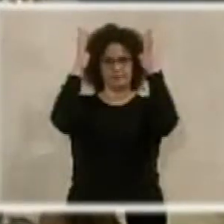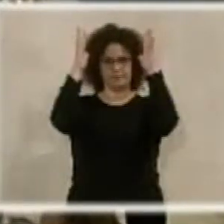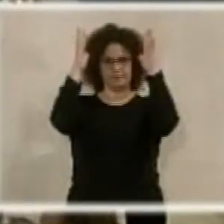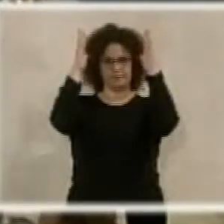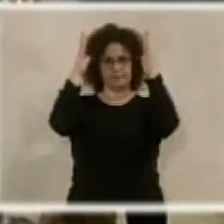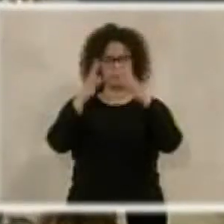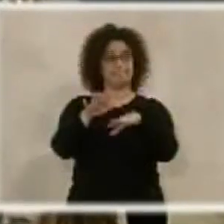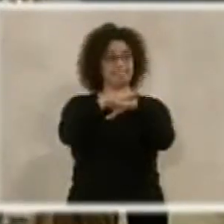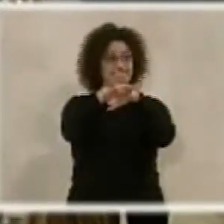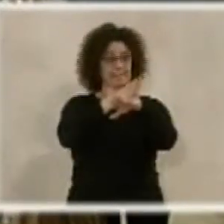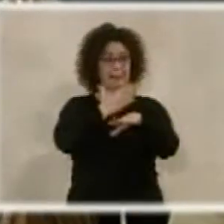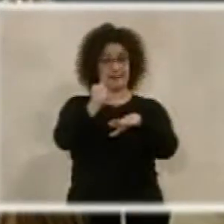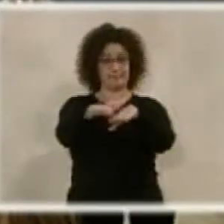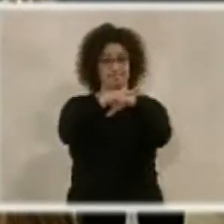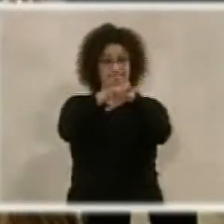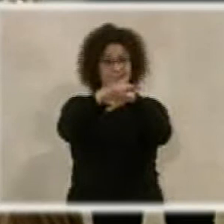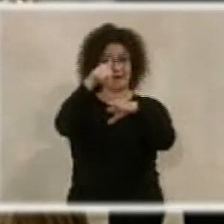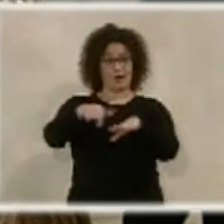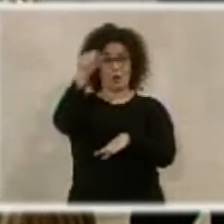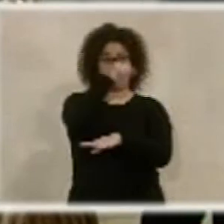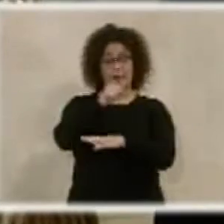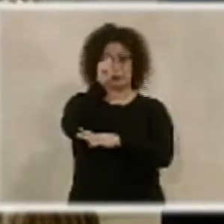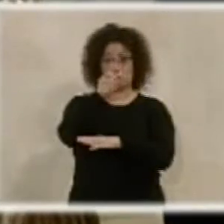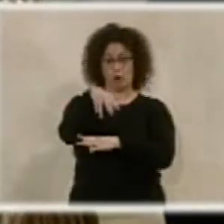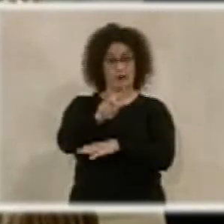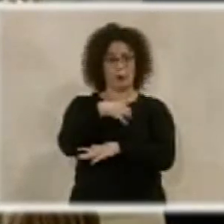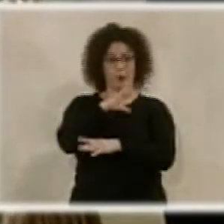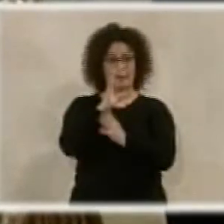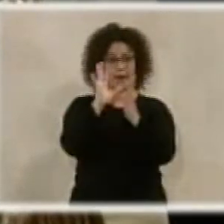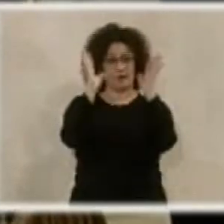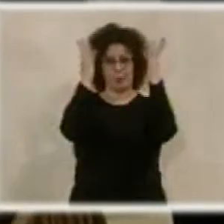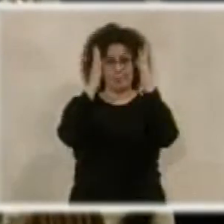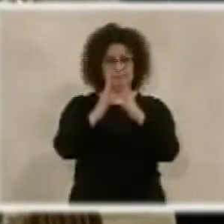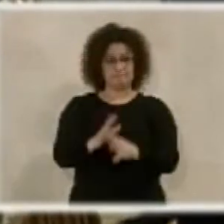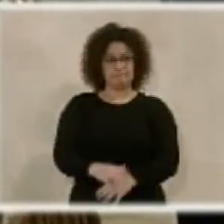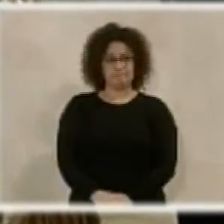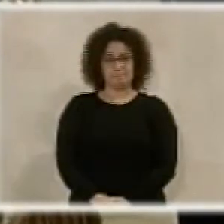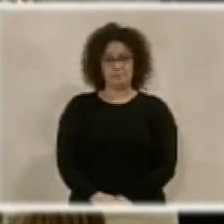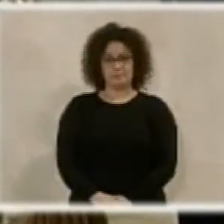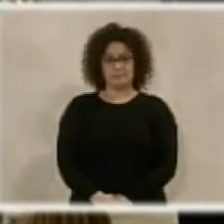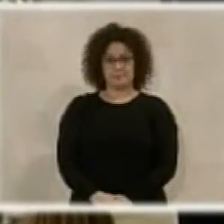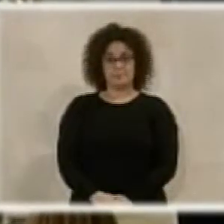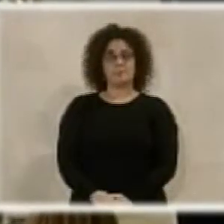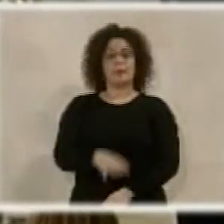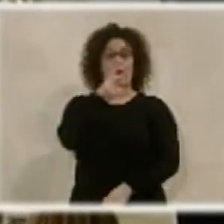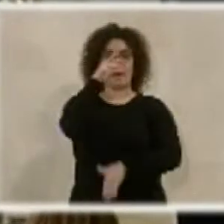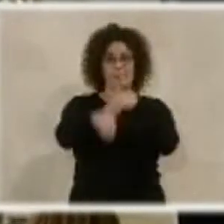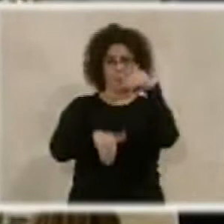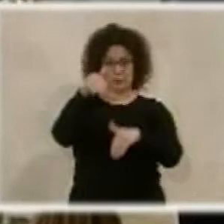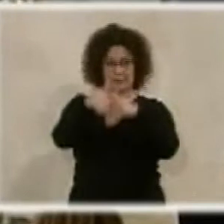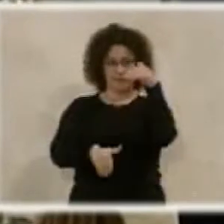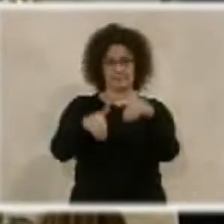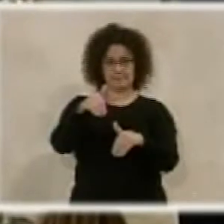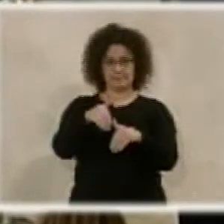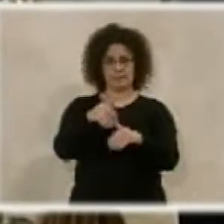Perdonen, perdonen, perdonen, no estamos en un concierto, aquí no se puede aplaudir. Vamos a votar el